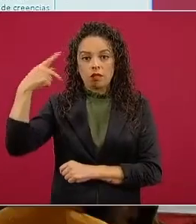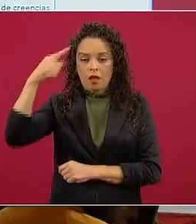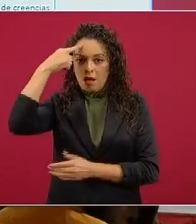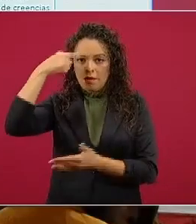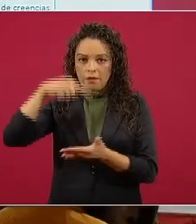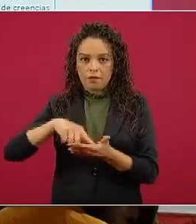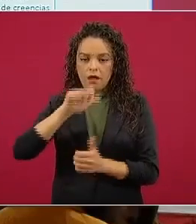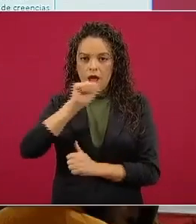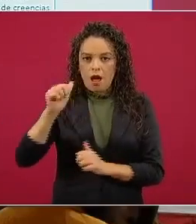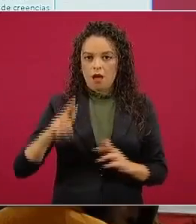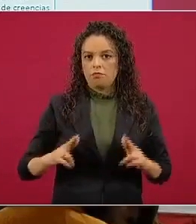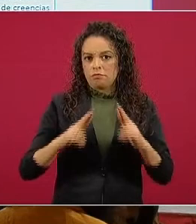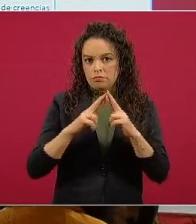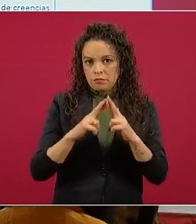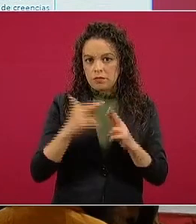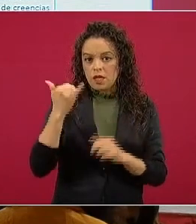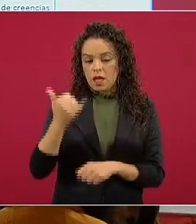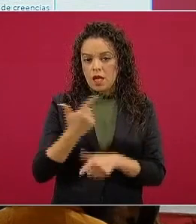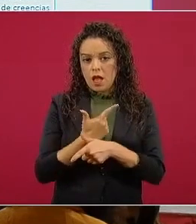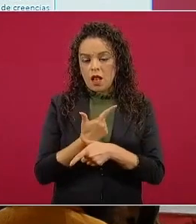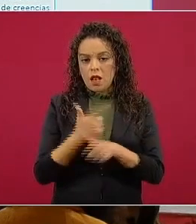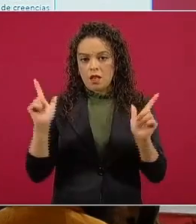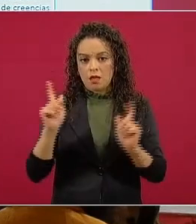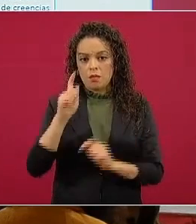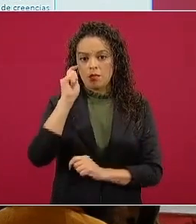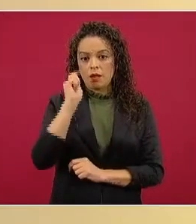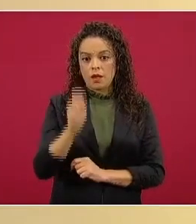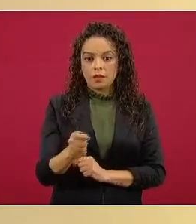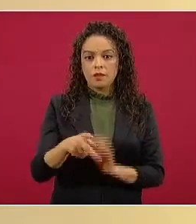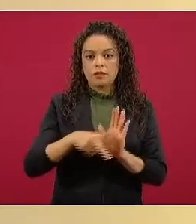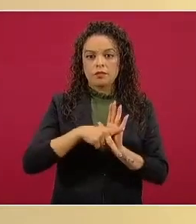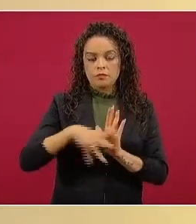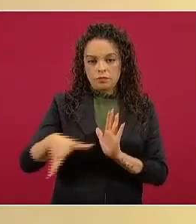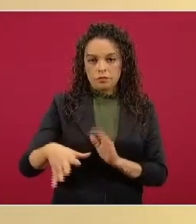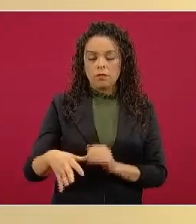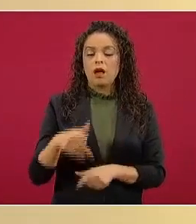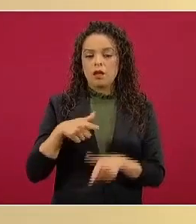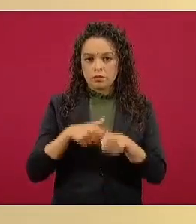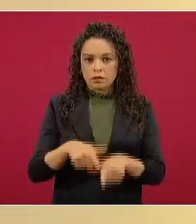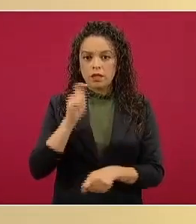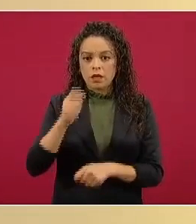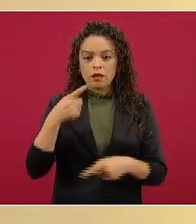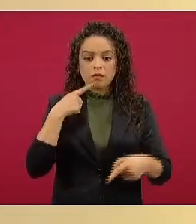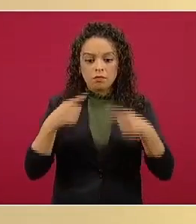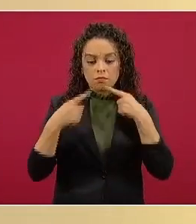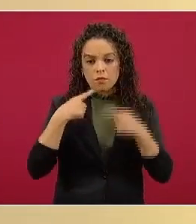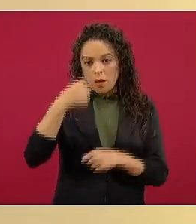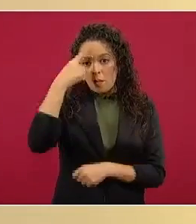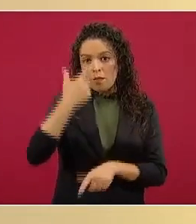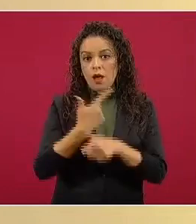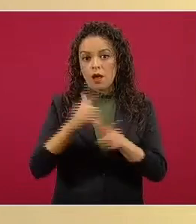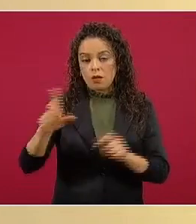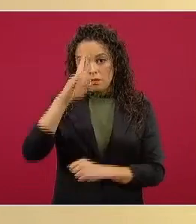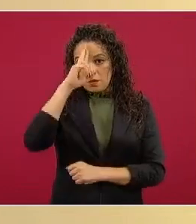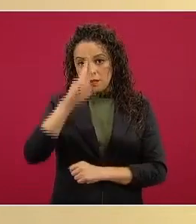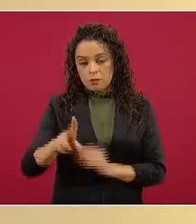libertad de prensa estamos por el diálogo la tolerancia la diversidad y el respeto de los derechos humanos